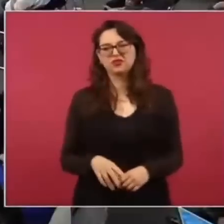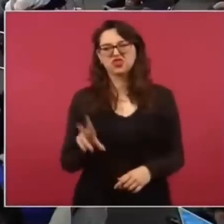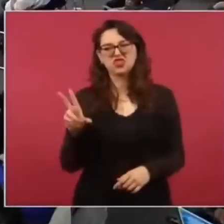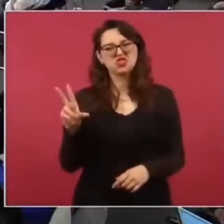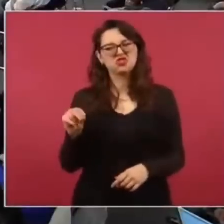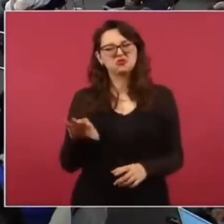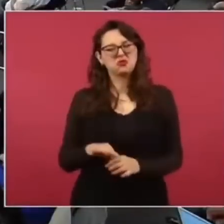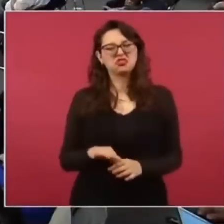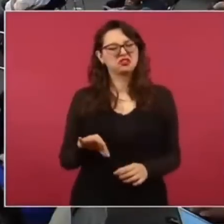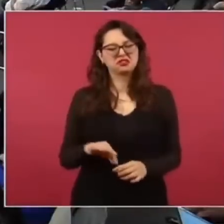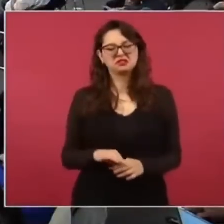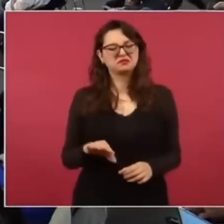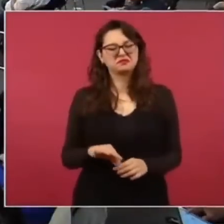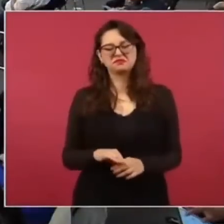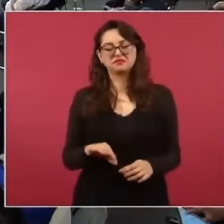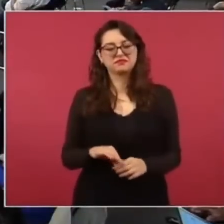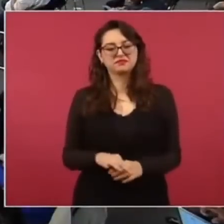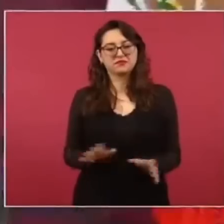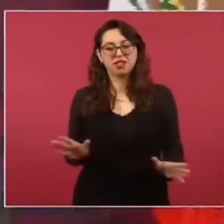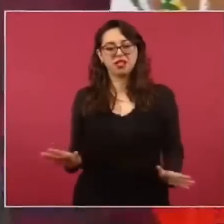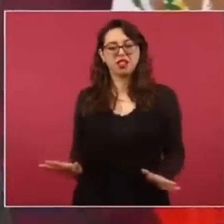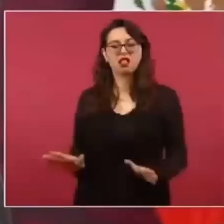la transformación.